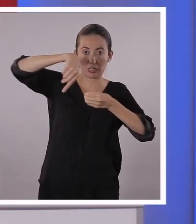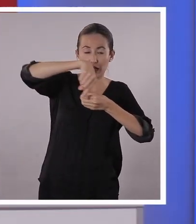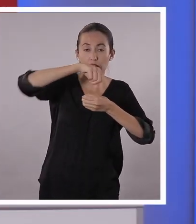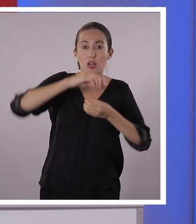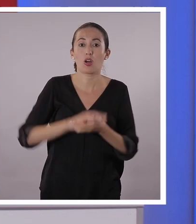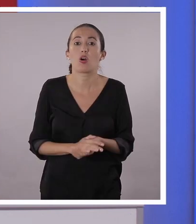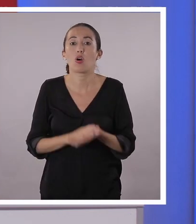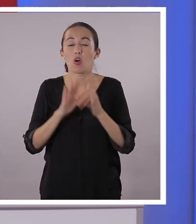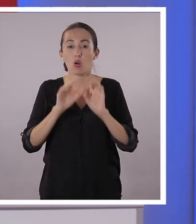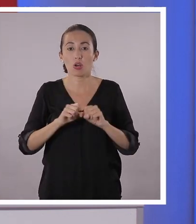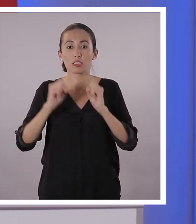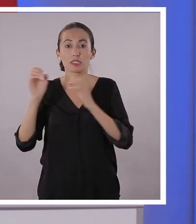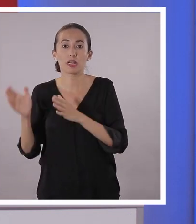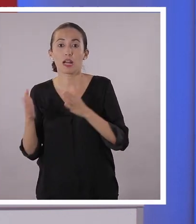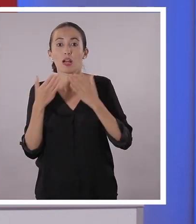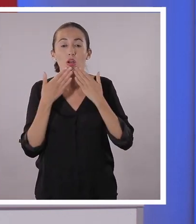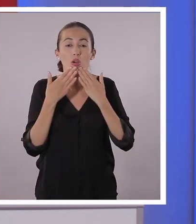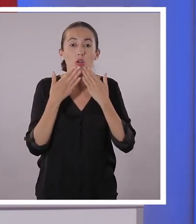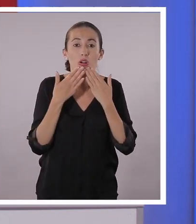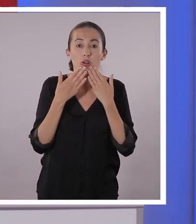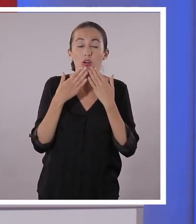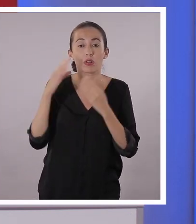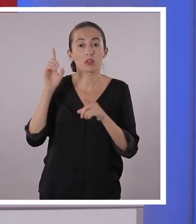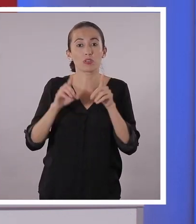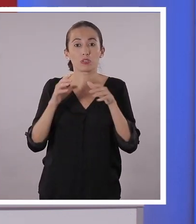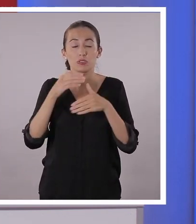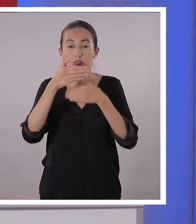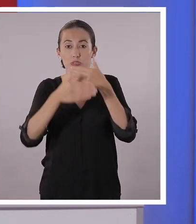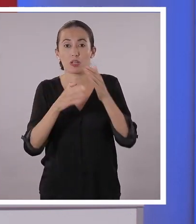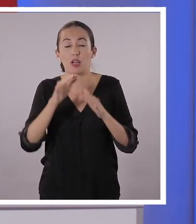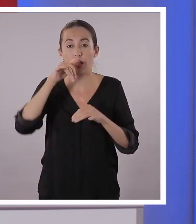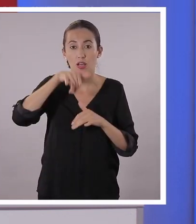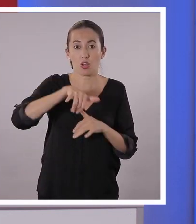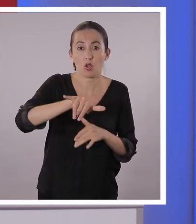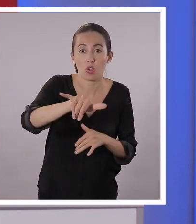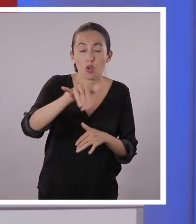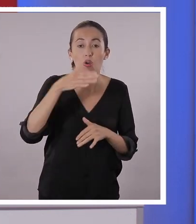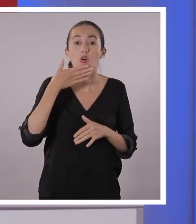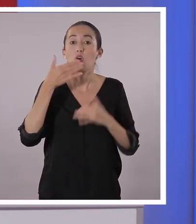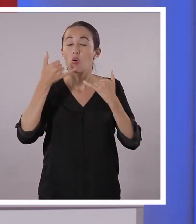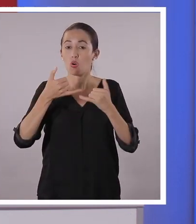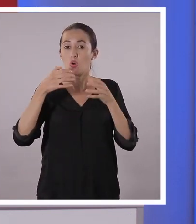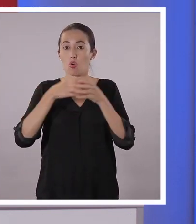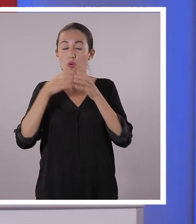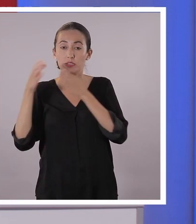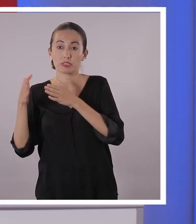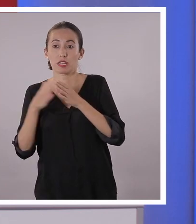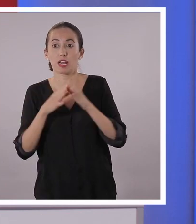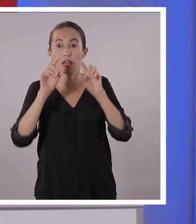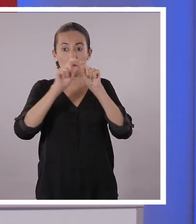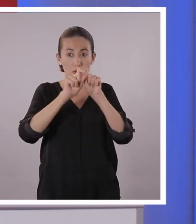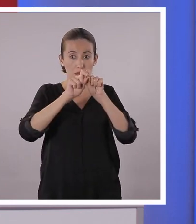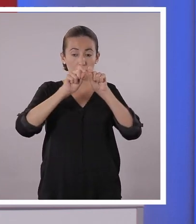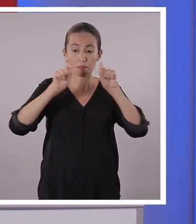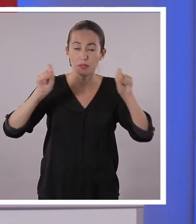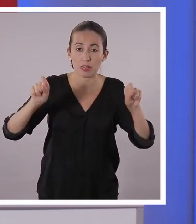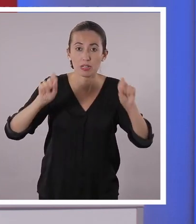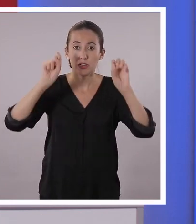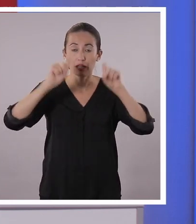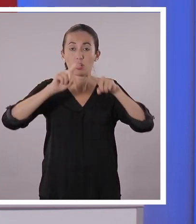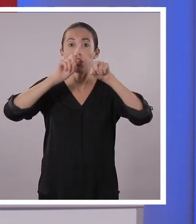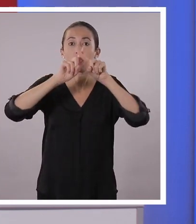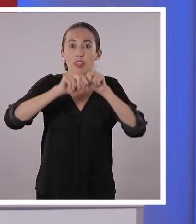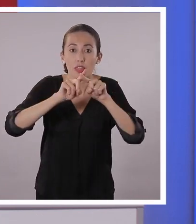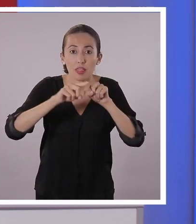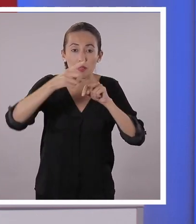Esto lo vamos a colocar... En el centro. En el centro, exactamente. Recuerden que la dimensión o la ubicación de este palito dependerá del